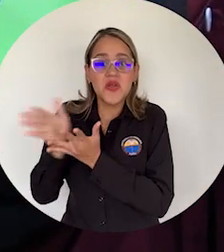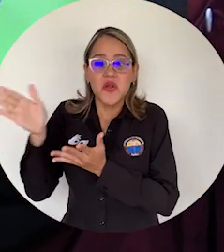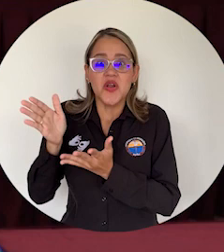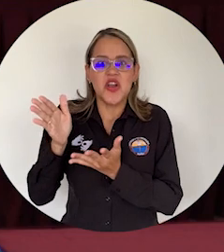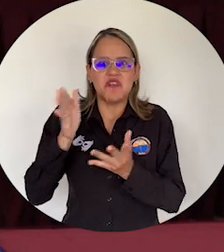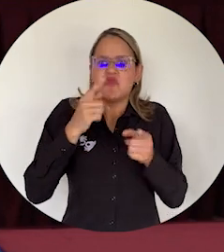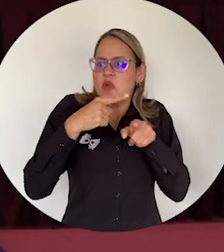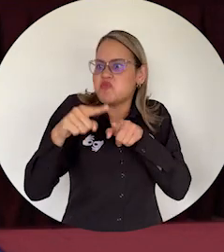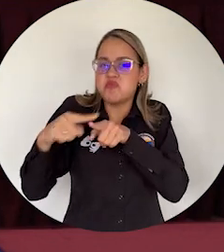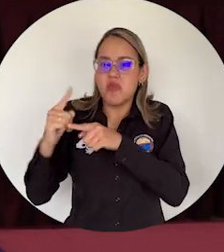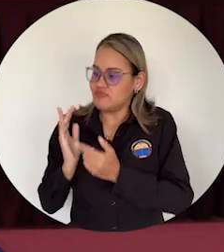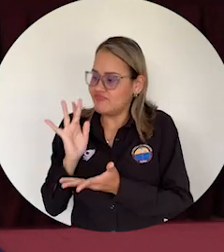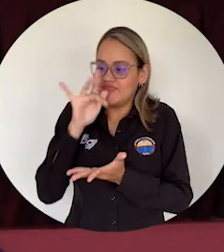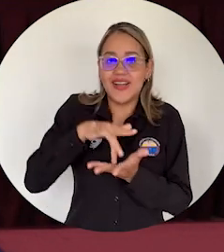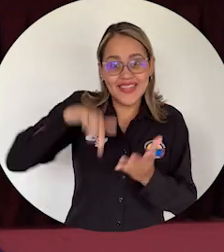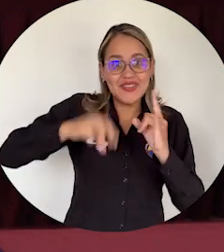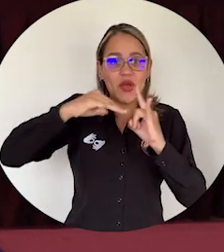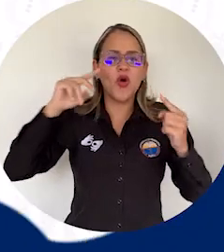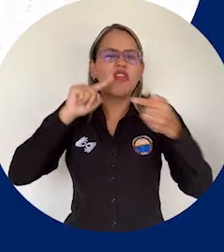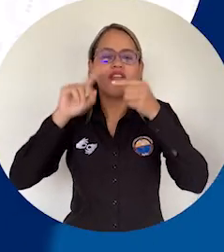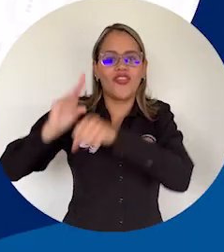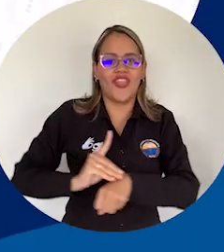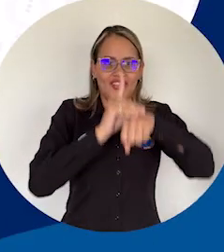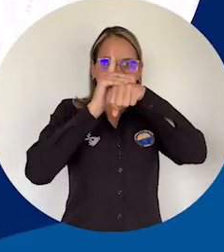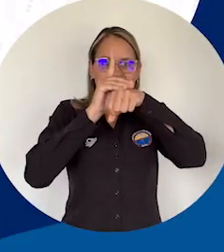en ciencias de la educación en la Universidad del Magdalena.